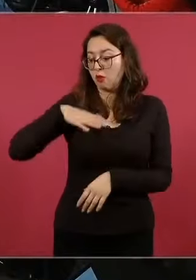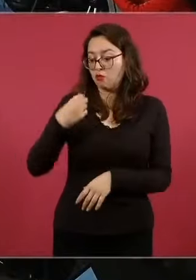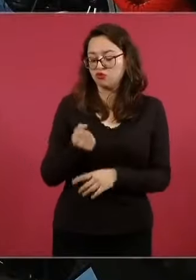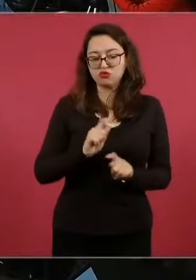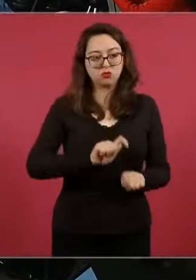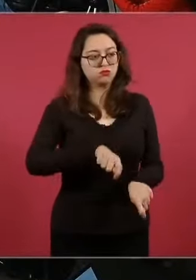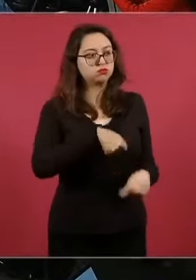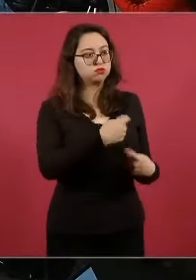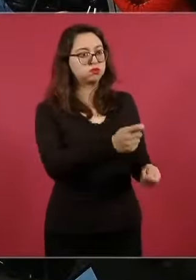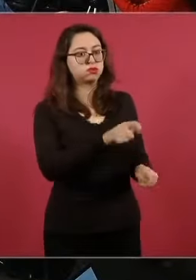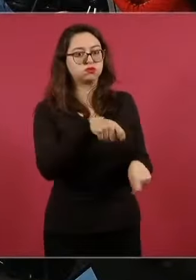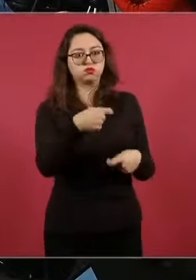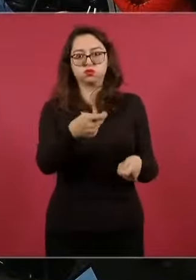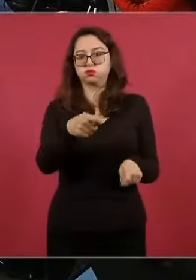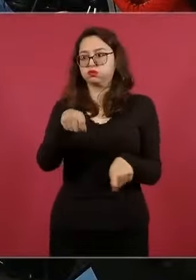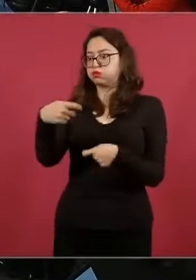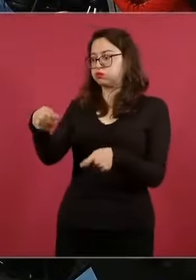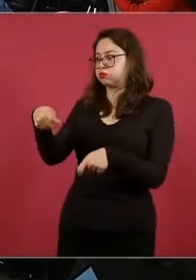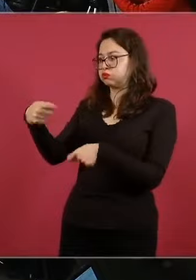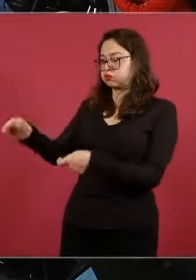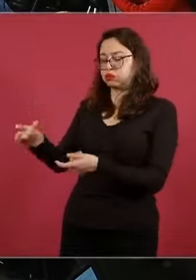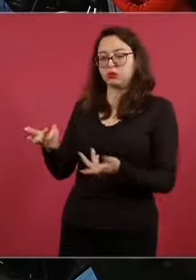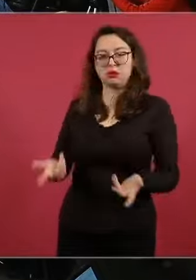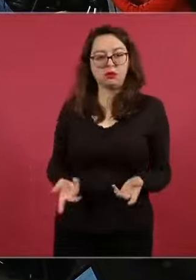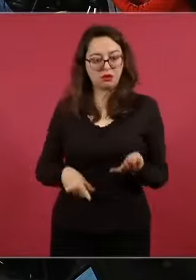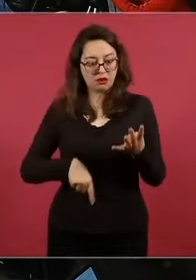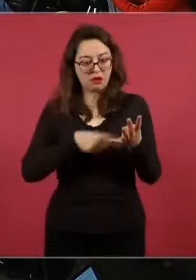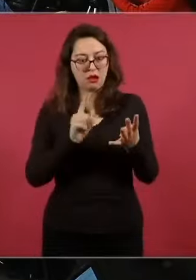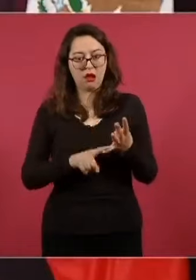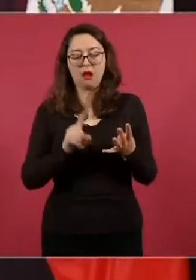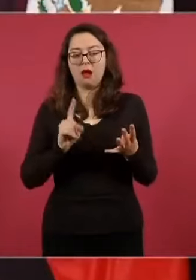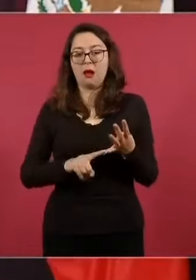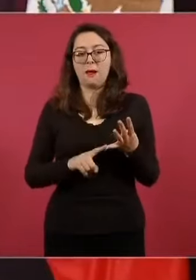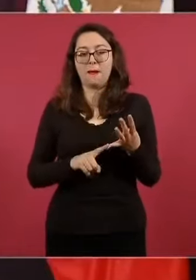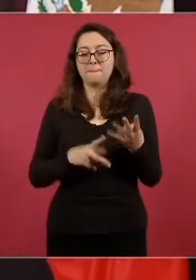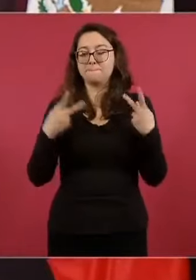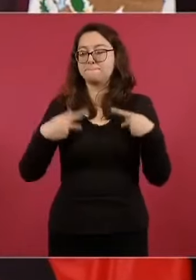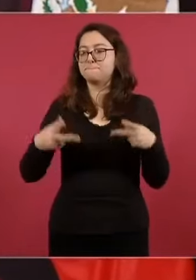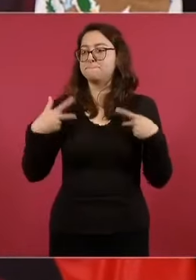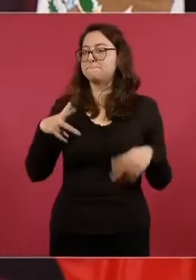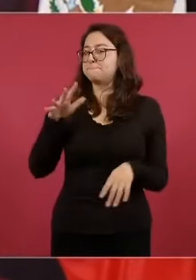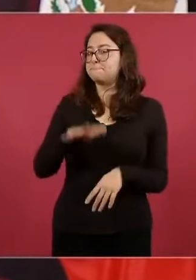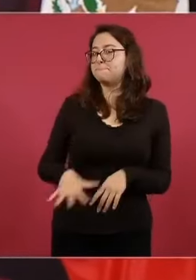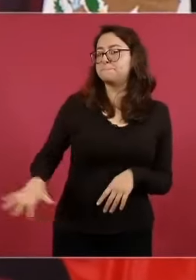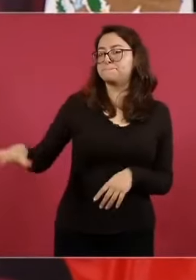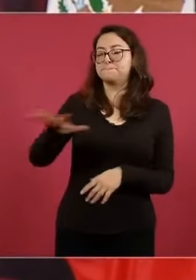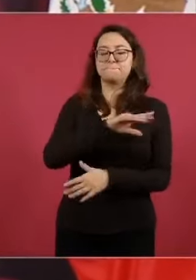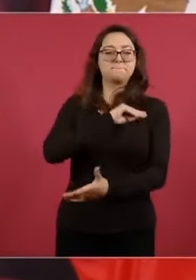de seguir ignorando al pueblo,